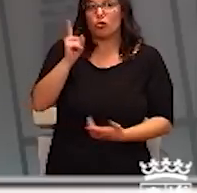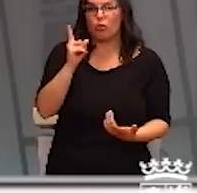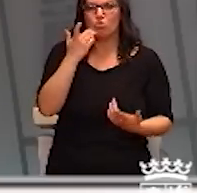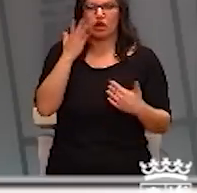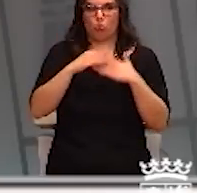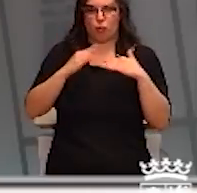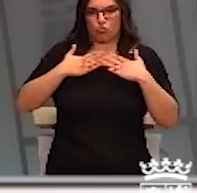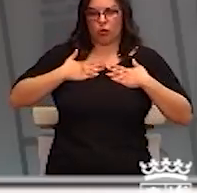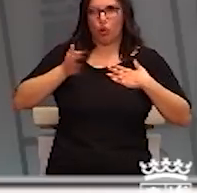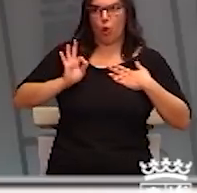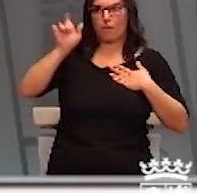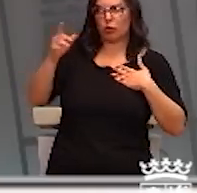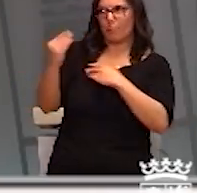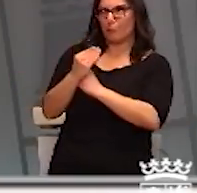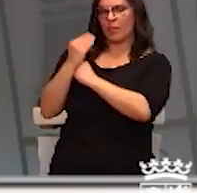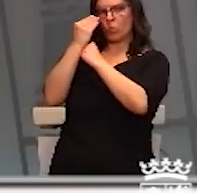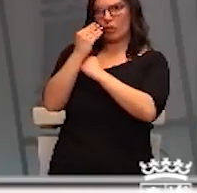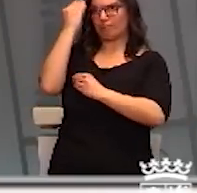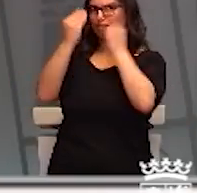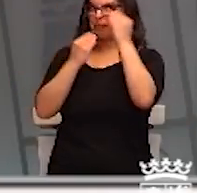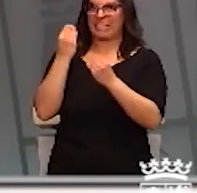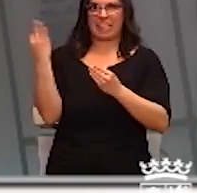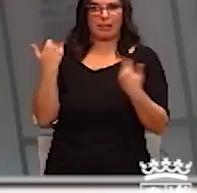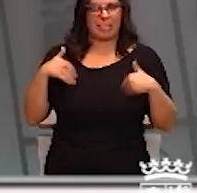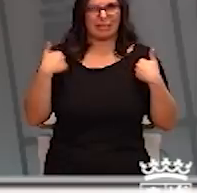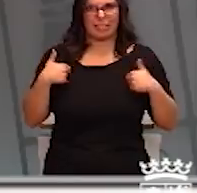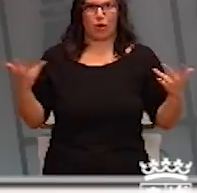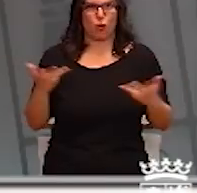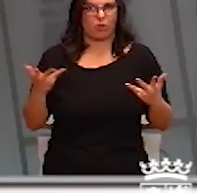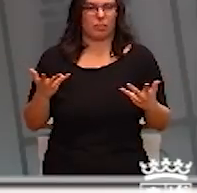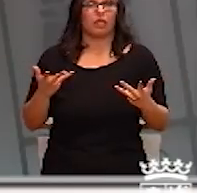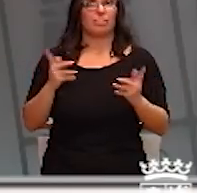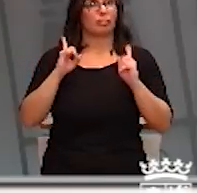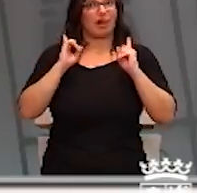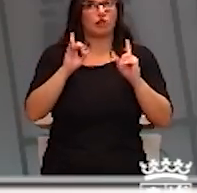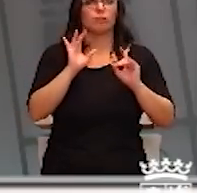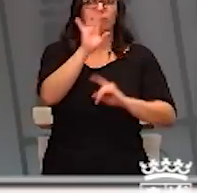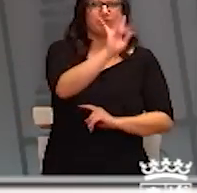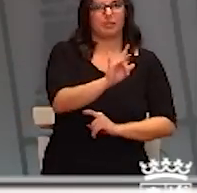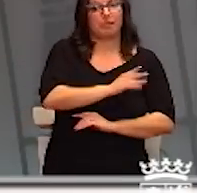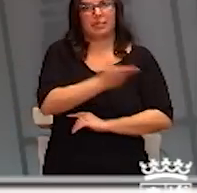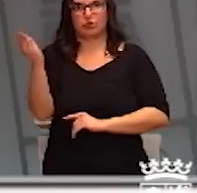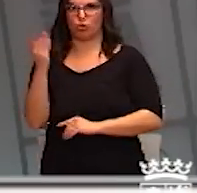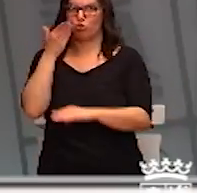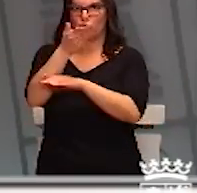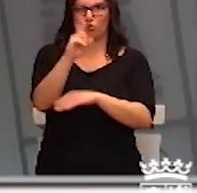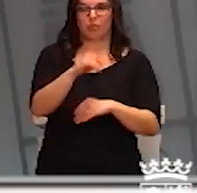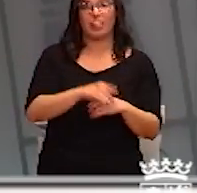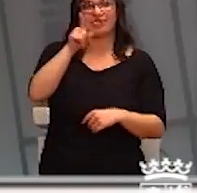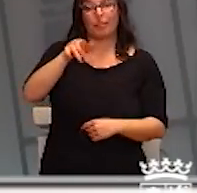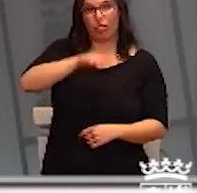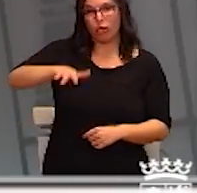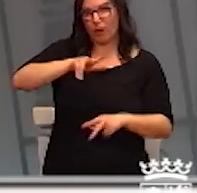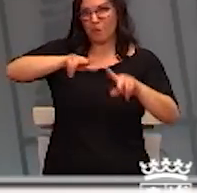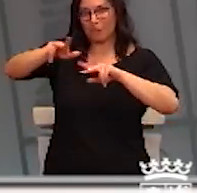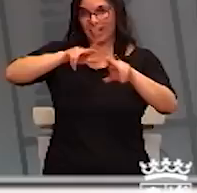cuidadores, la urgencia de atención no admita demora. Se recomienda también en el ámbito laboral del municipio de Miranda